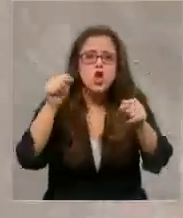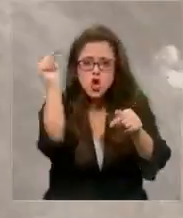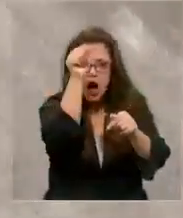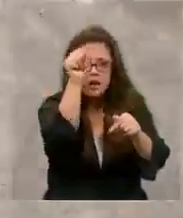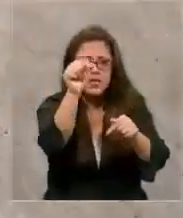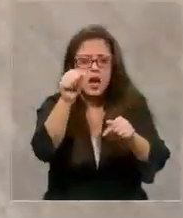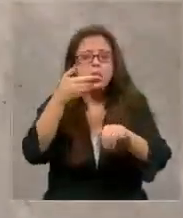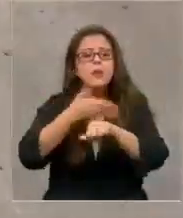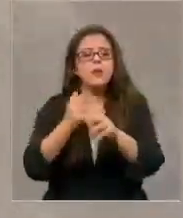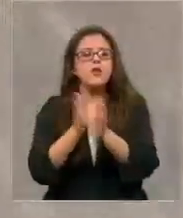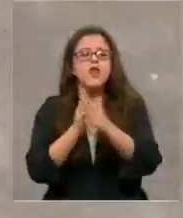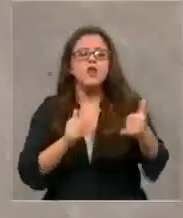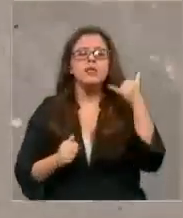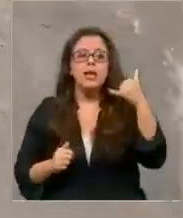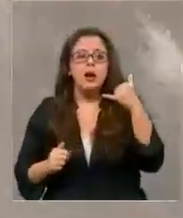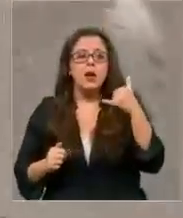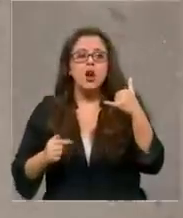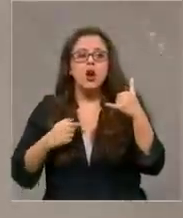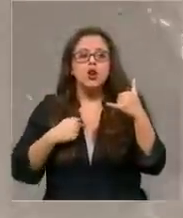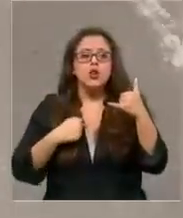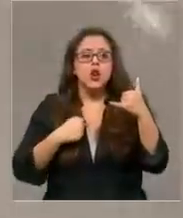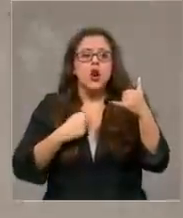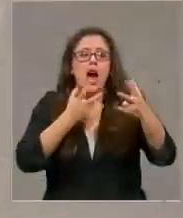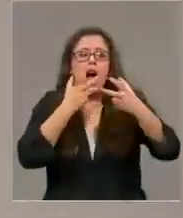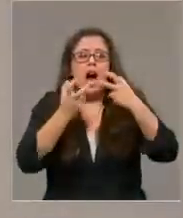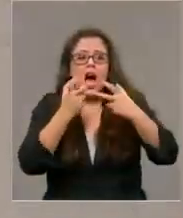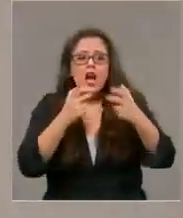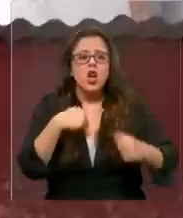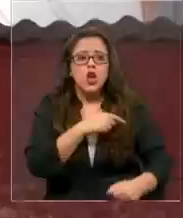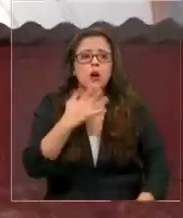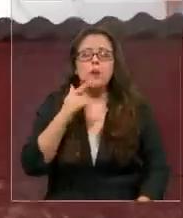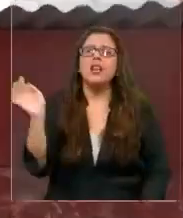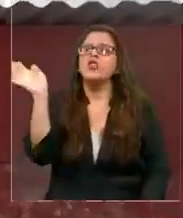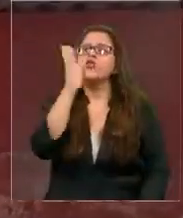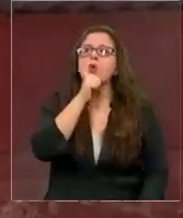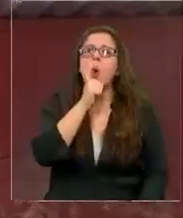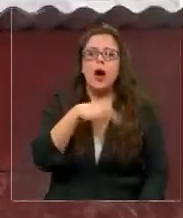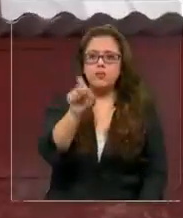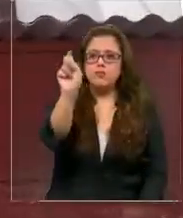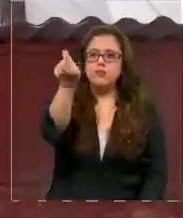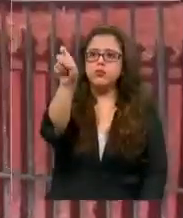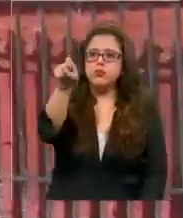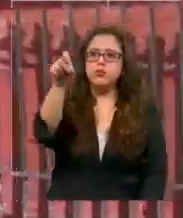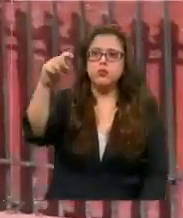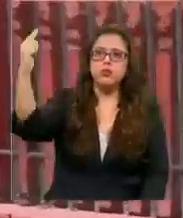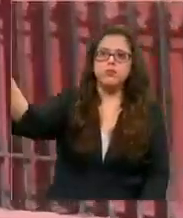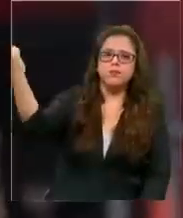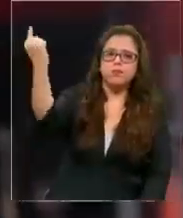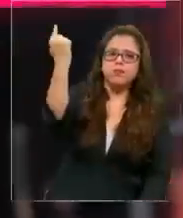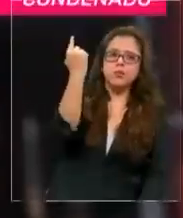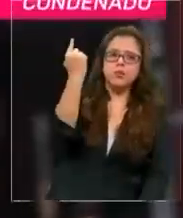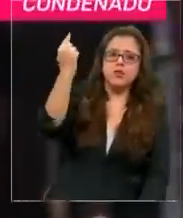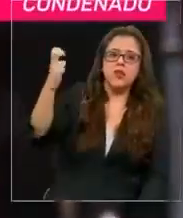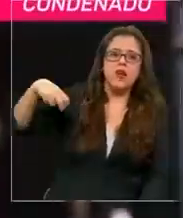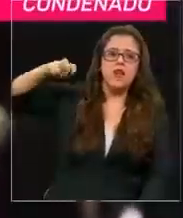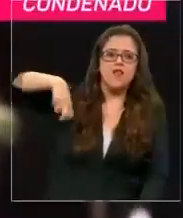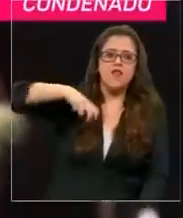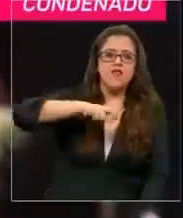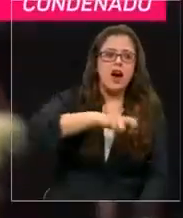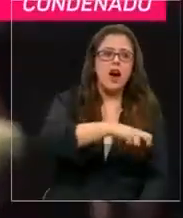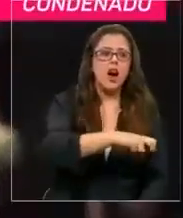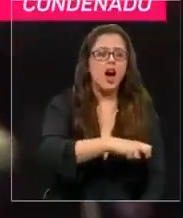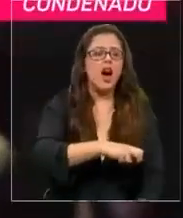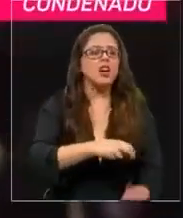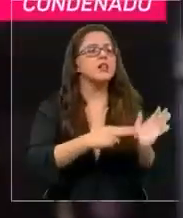Me piden que lo llame, le grito su nombre porque no tiene timbre y él se asoma por la ventana. Él baja, saluda a Carabineros de